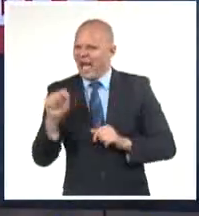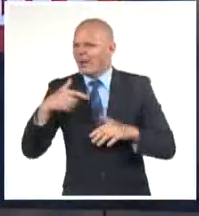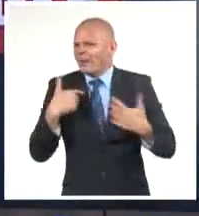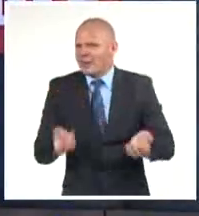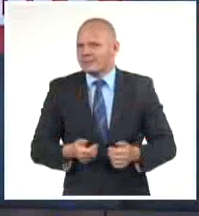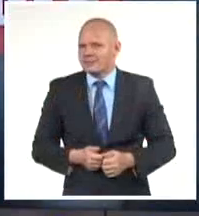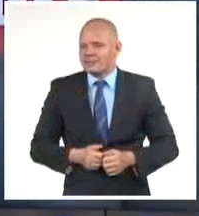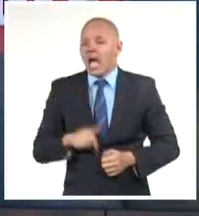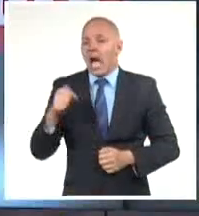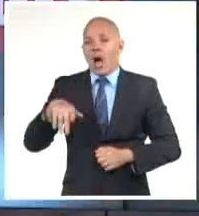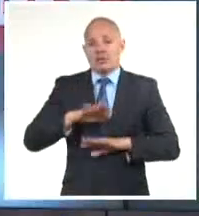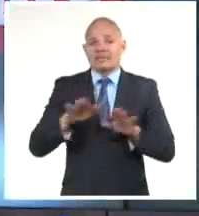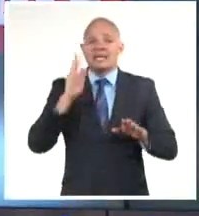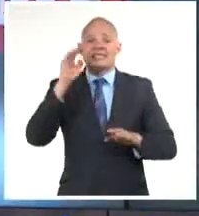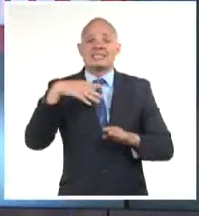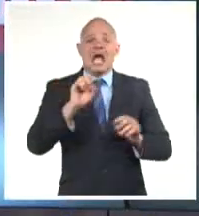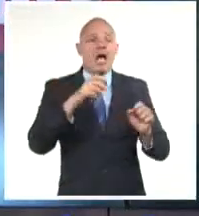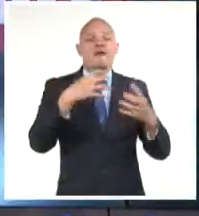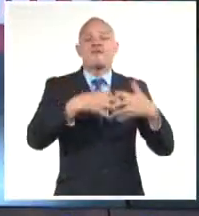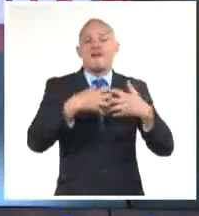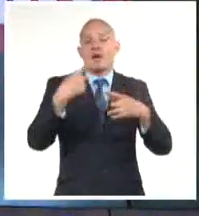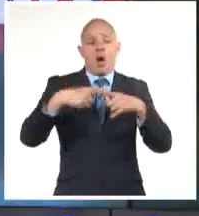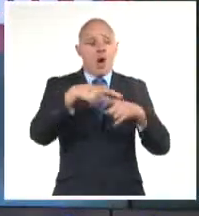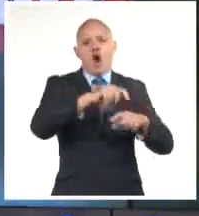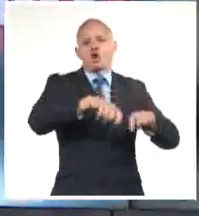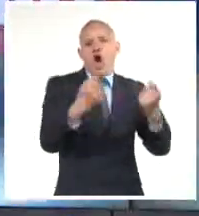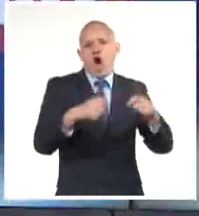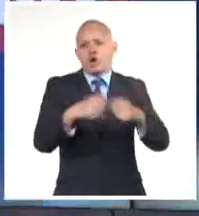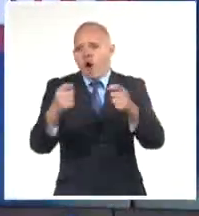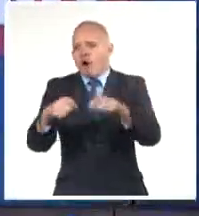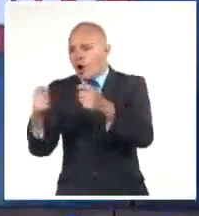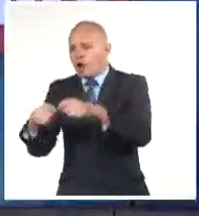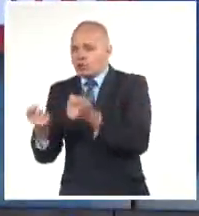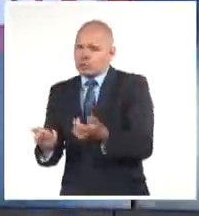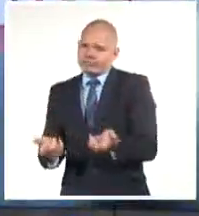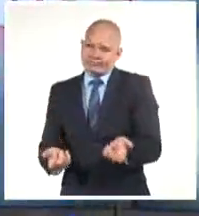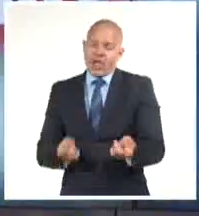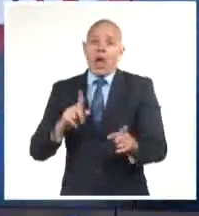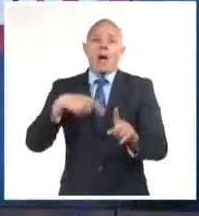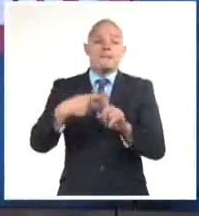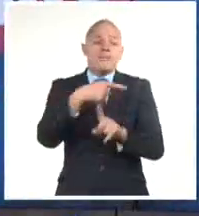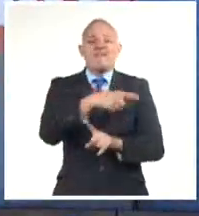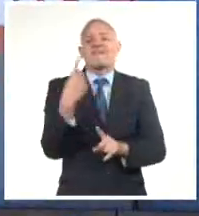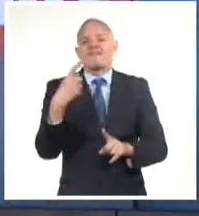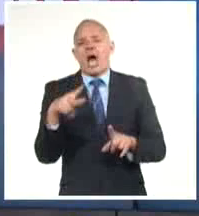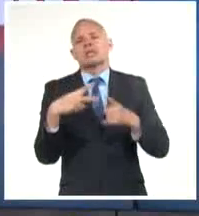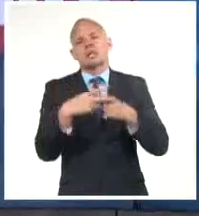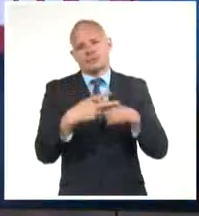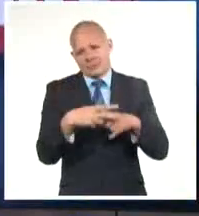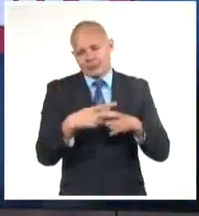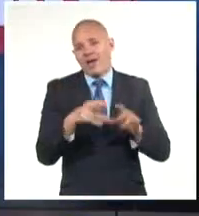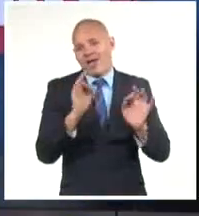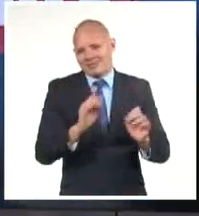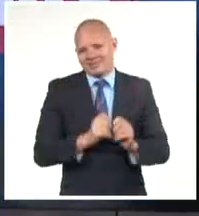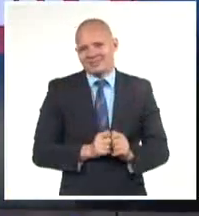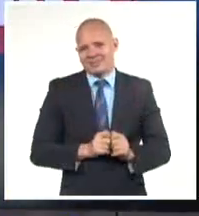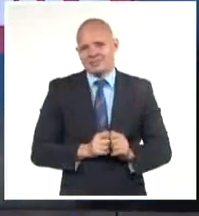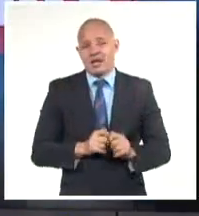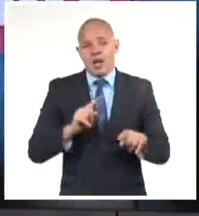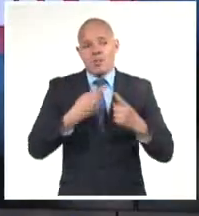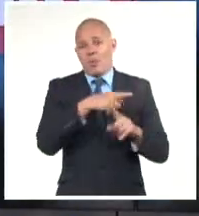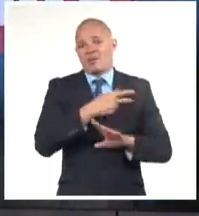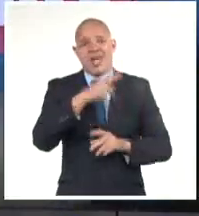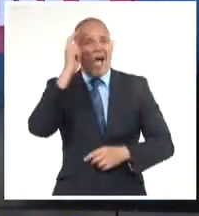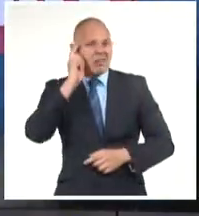continuas en varias unidades de centrales térmicas, también por la falta del necesario mantenimiento, en muchas de ellas tantas